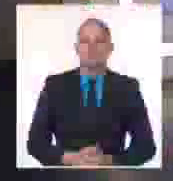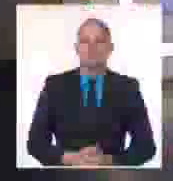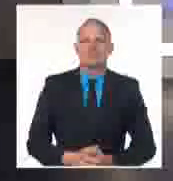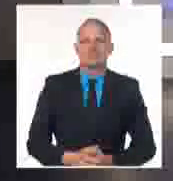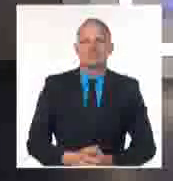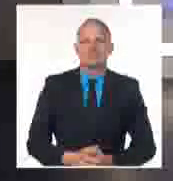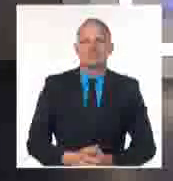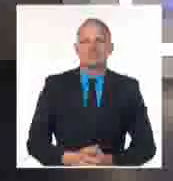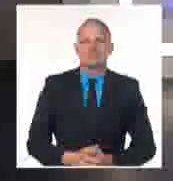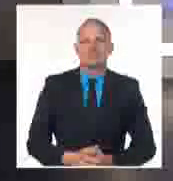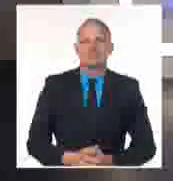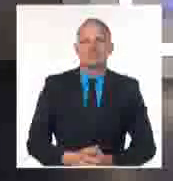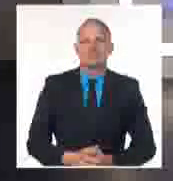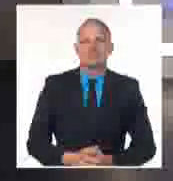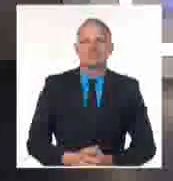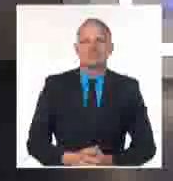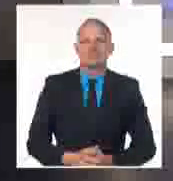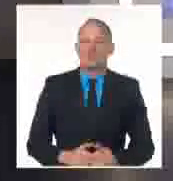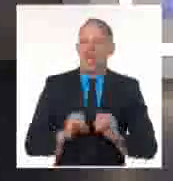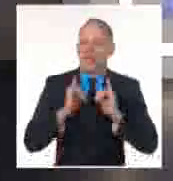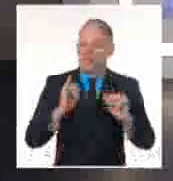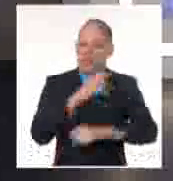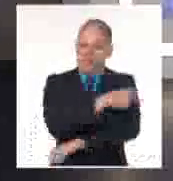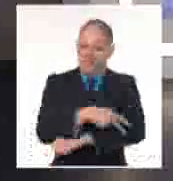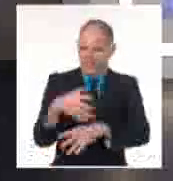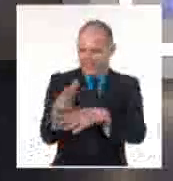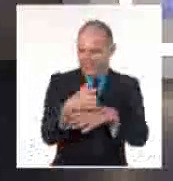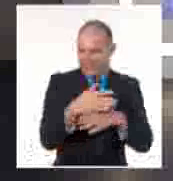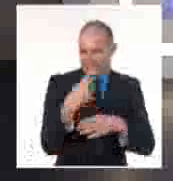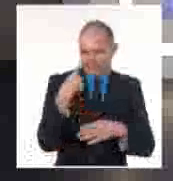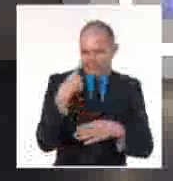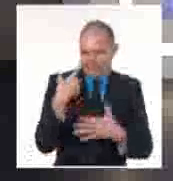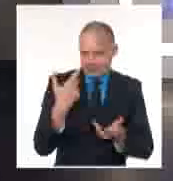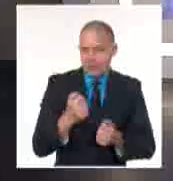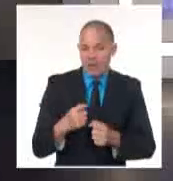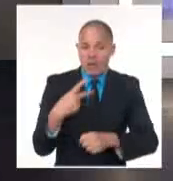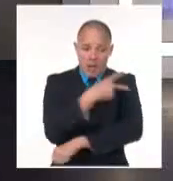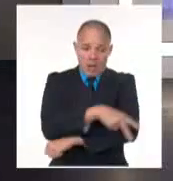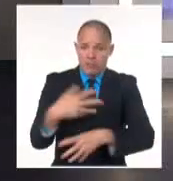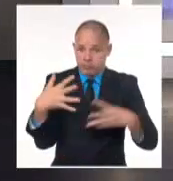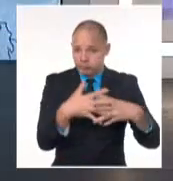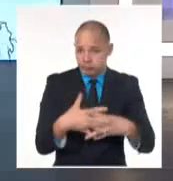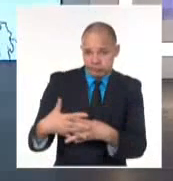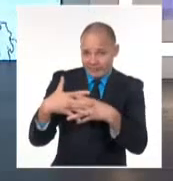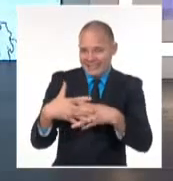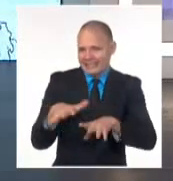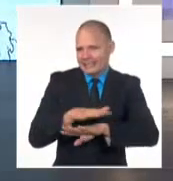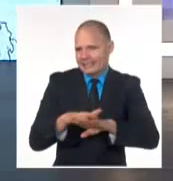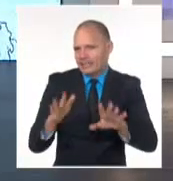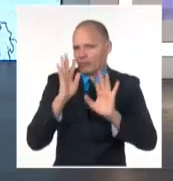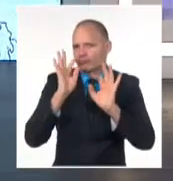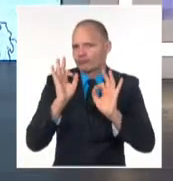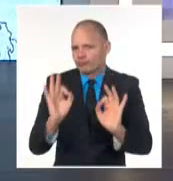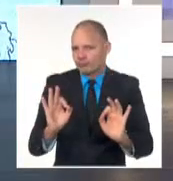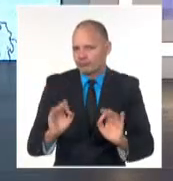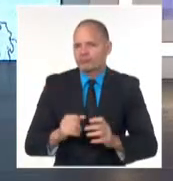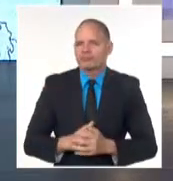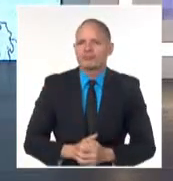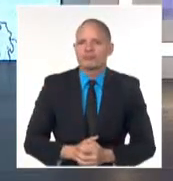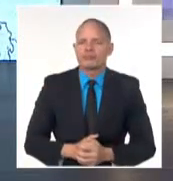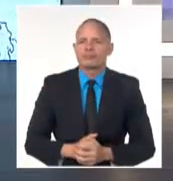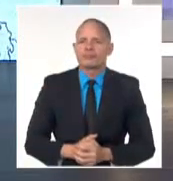Veamos qué sucede más allá de la frontera cubana. Legisladores estadounidenses aprobaron un proyecto de ley bipartidista que le prohíbe al presidente